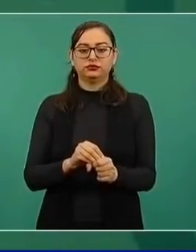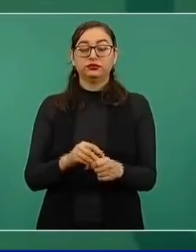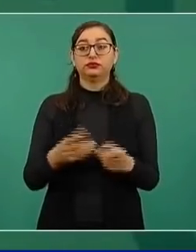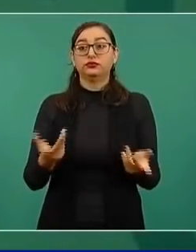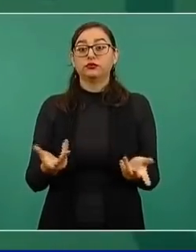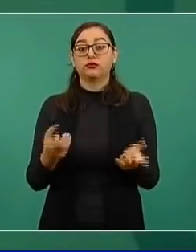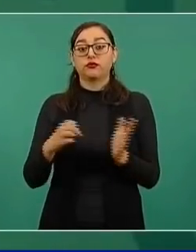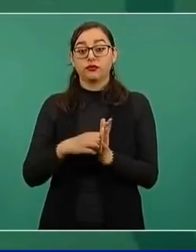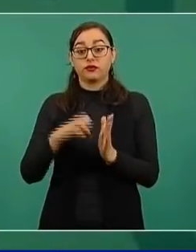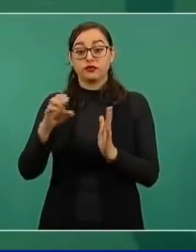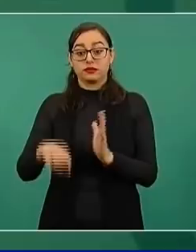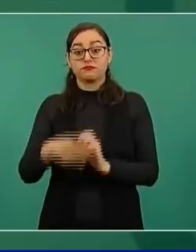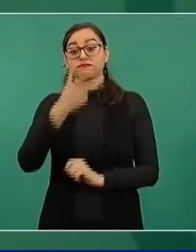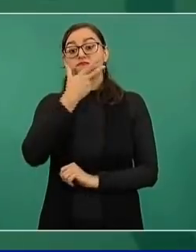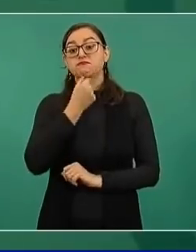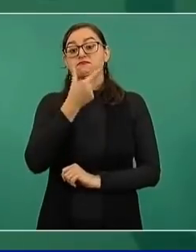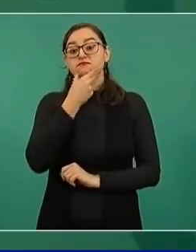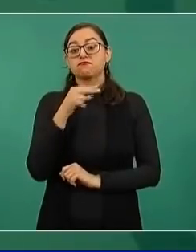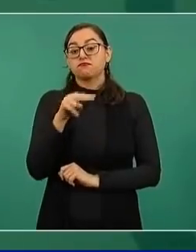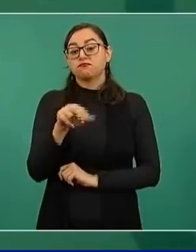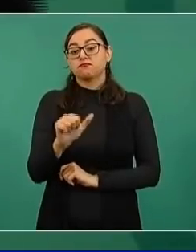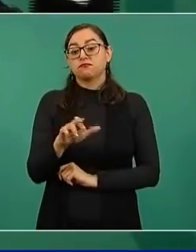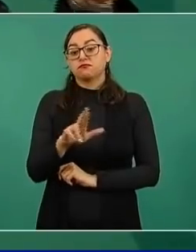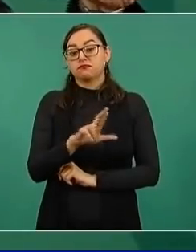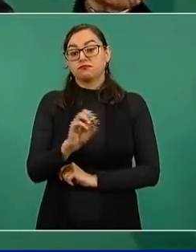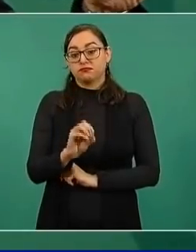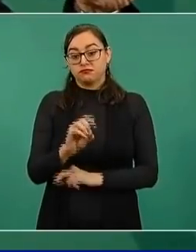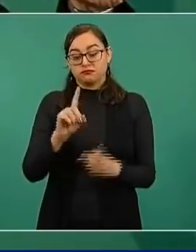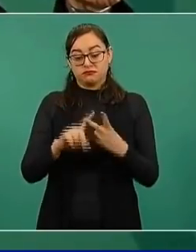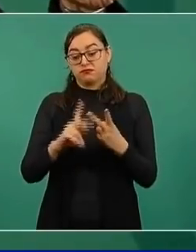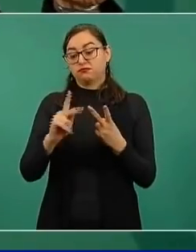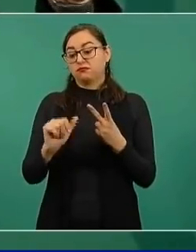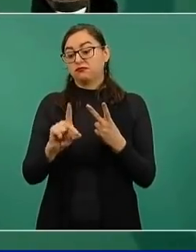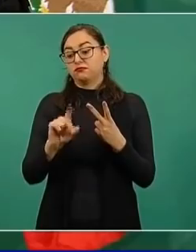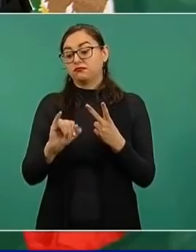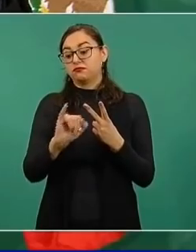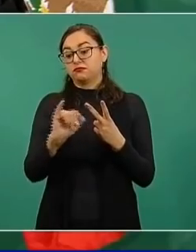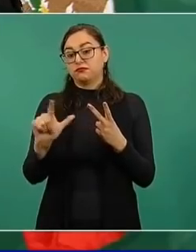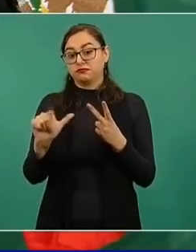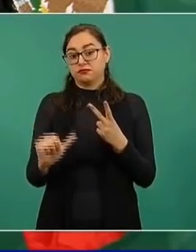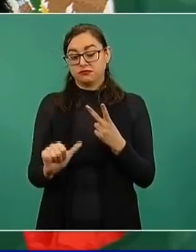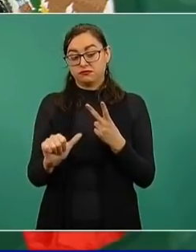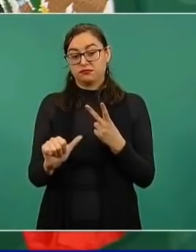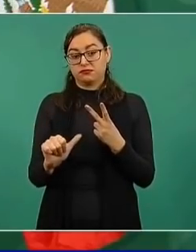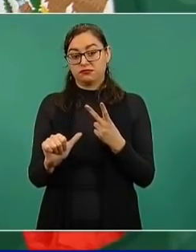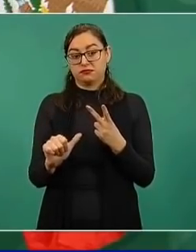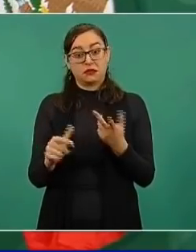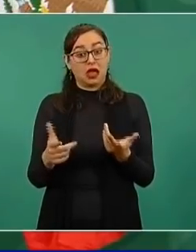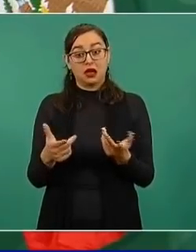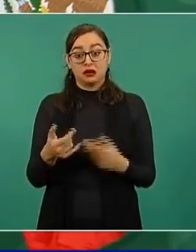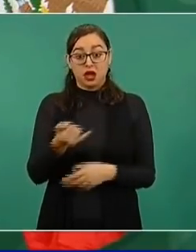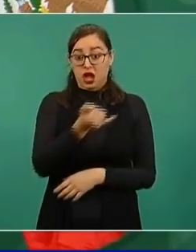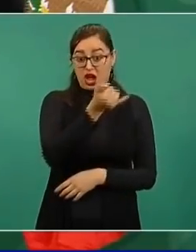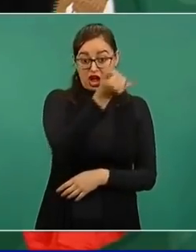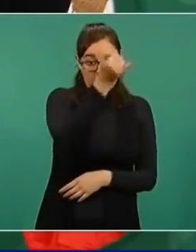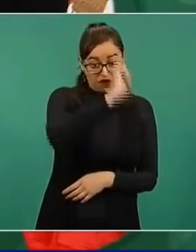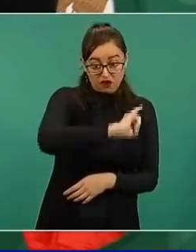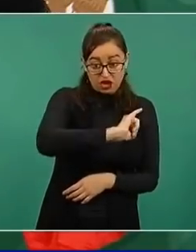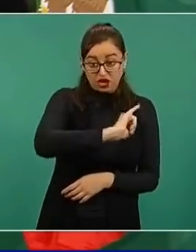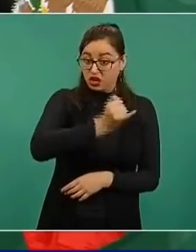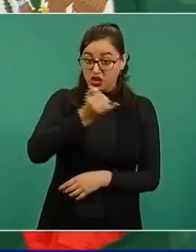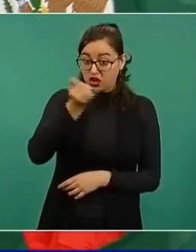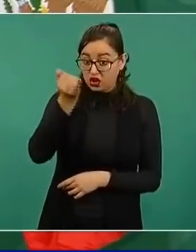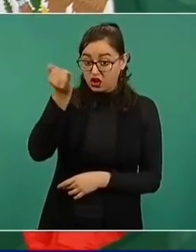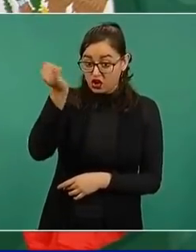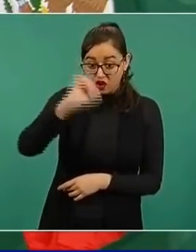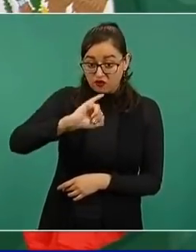el jefe Narro, el jefe Padilla, en